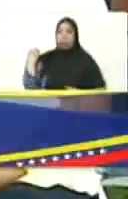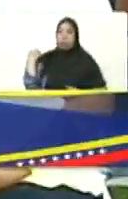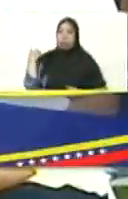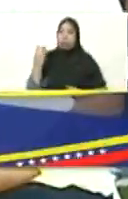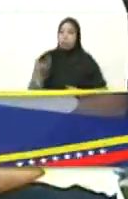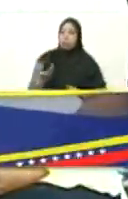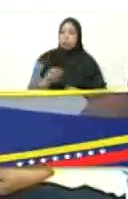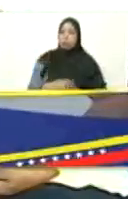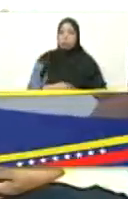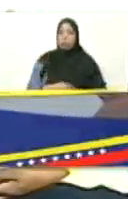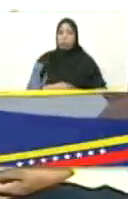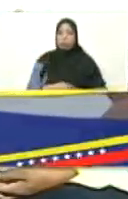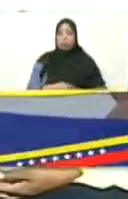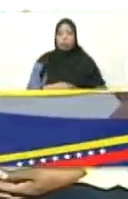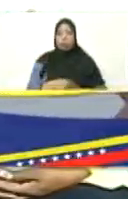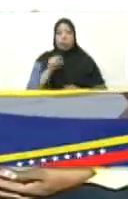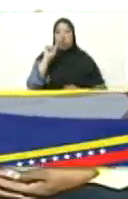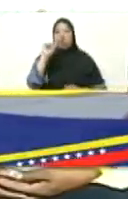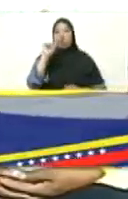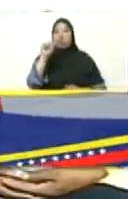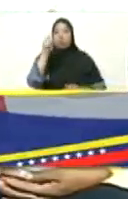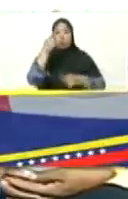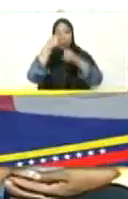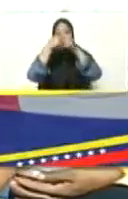Un punto de cuenta, por favor,